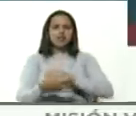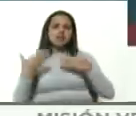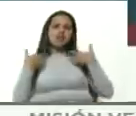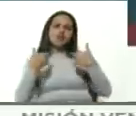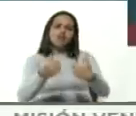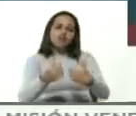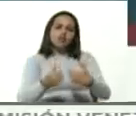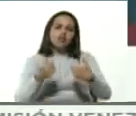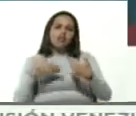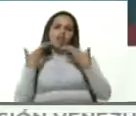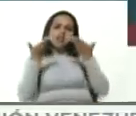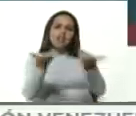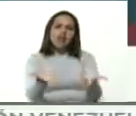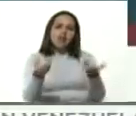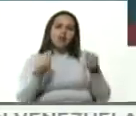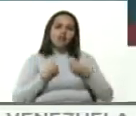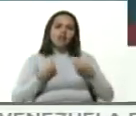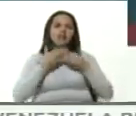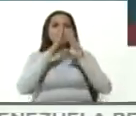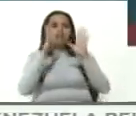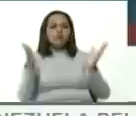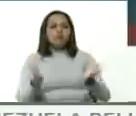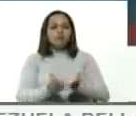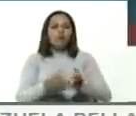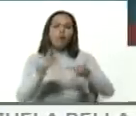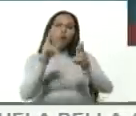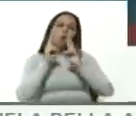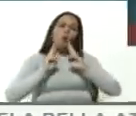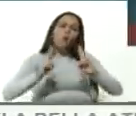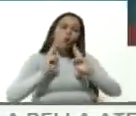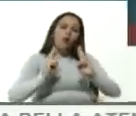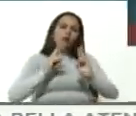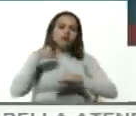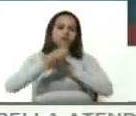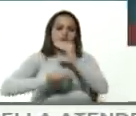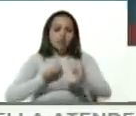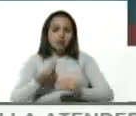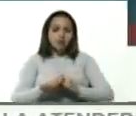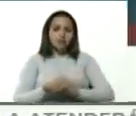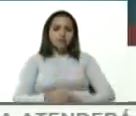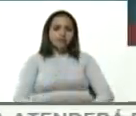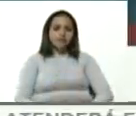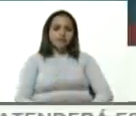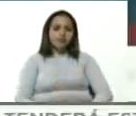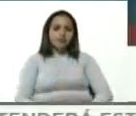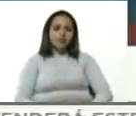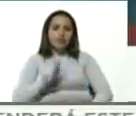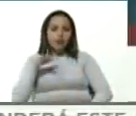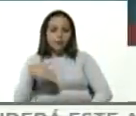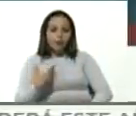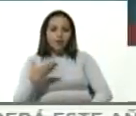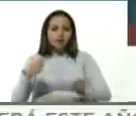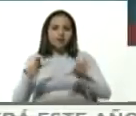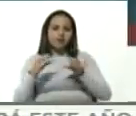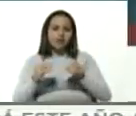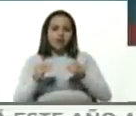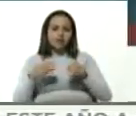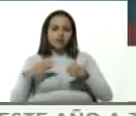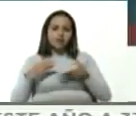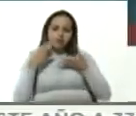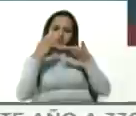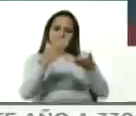que le han dado vida al mundo. ojalá que así sea y que se pueda reconocer tan hermosa